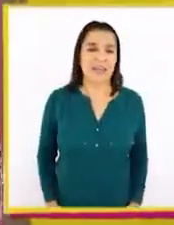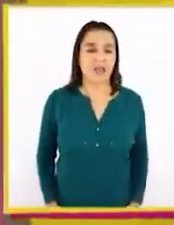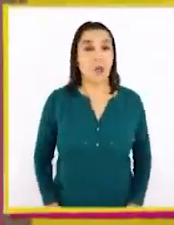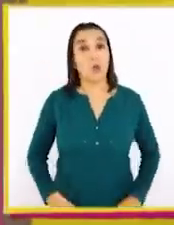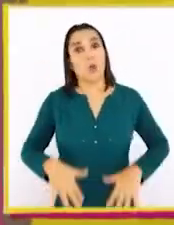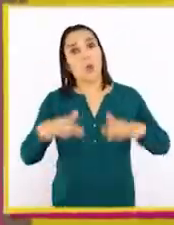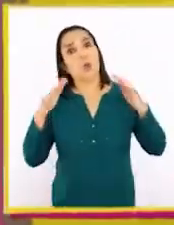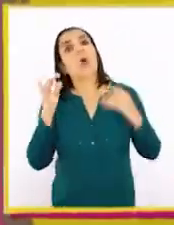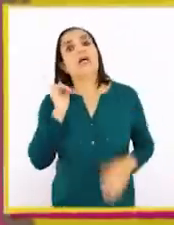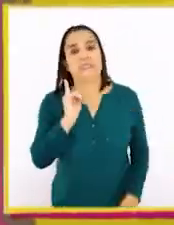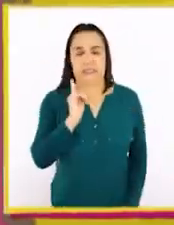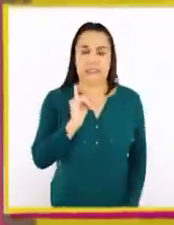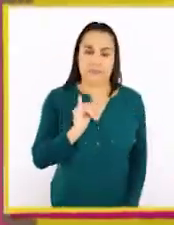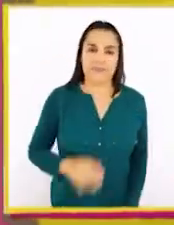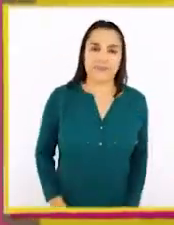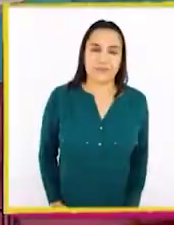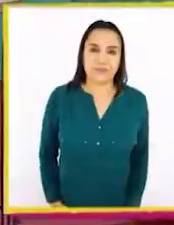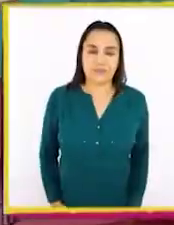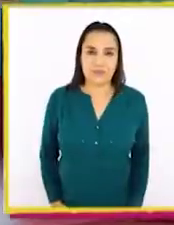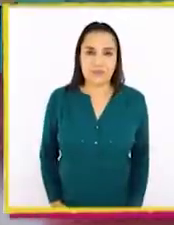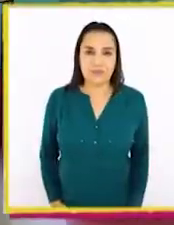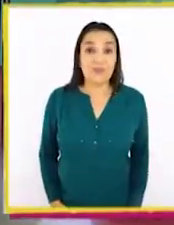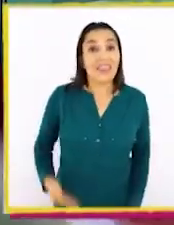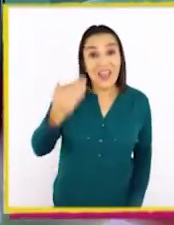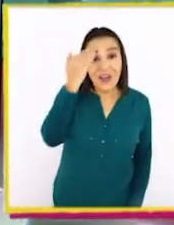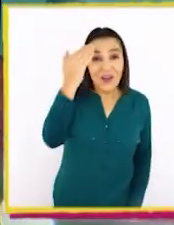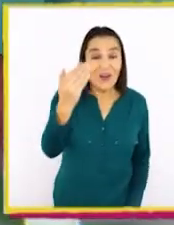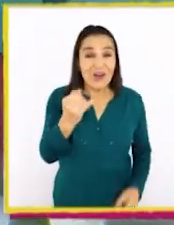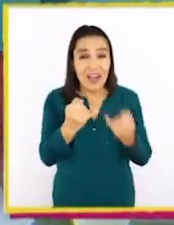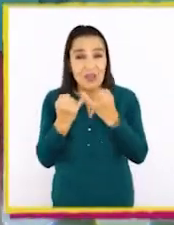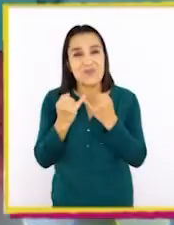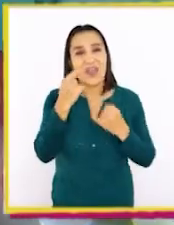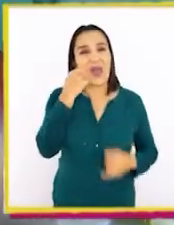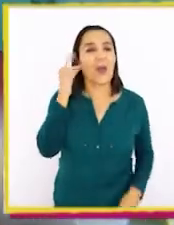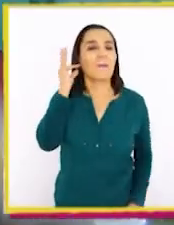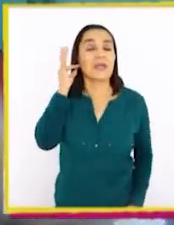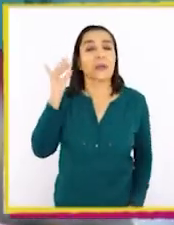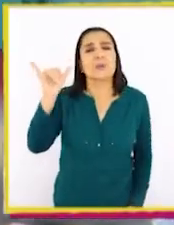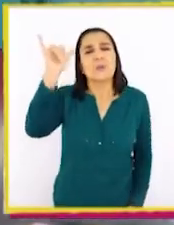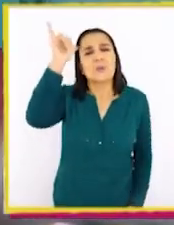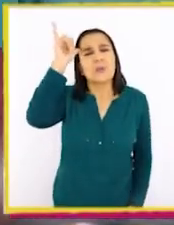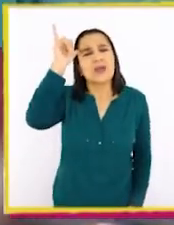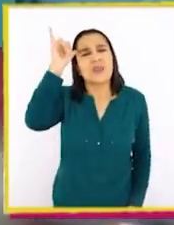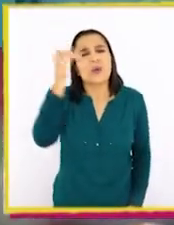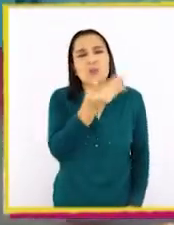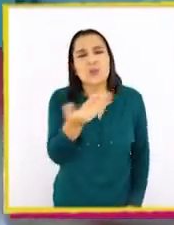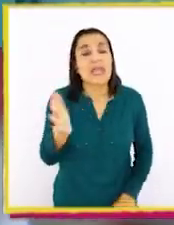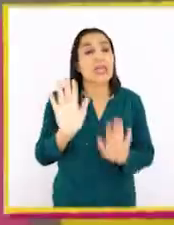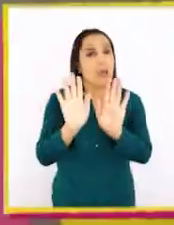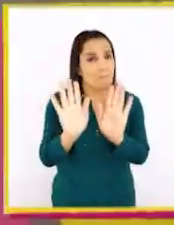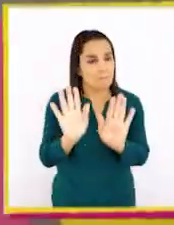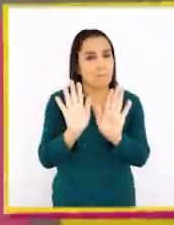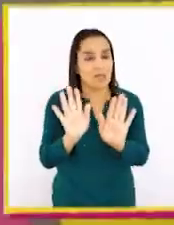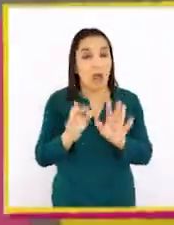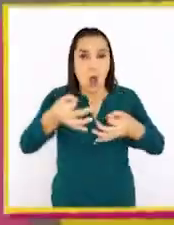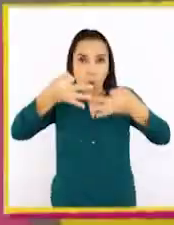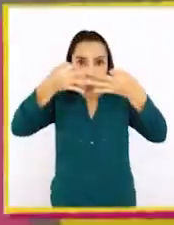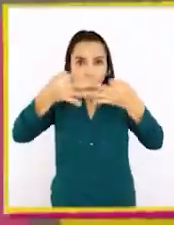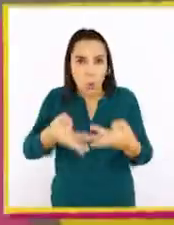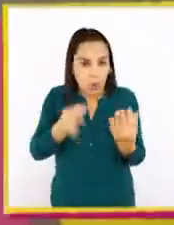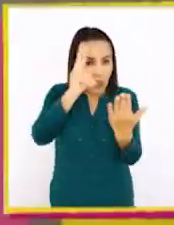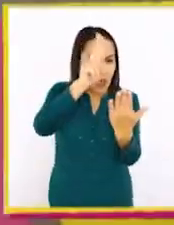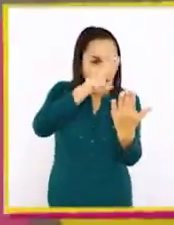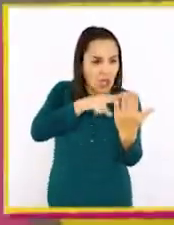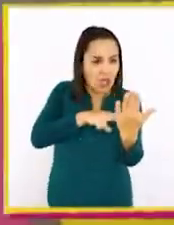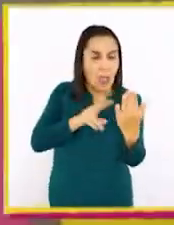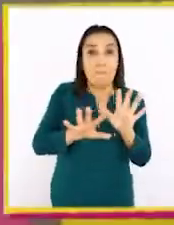¡Ay! ¡Ahora sí! ¡Hola, amigas y amigos! Perdonen que les haya hecho esperar. que justo era la